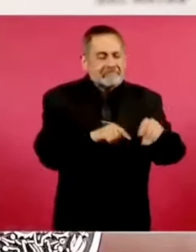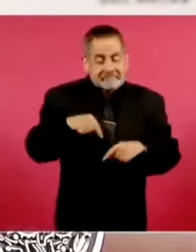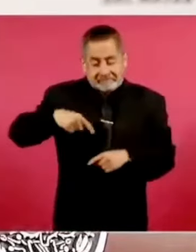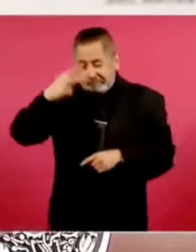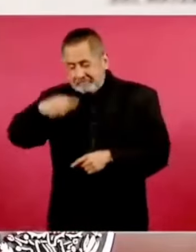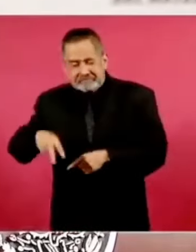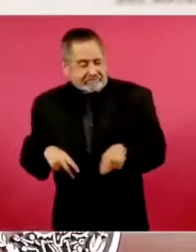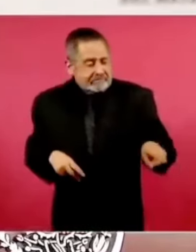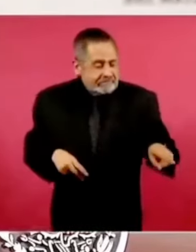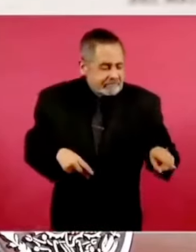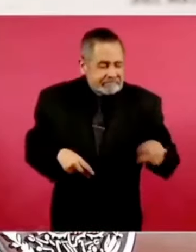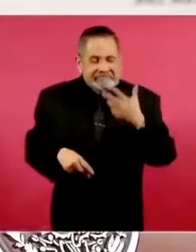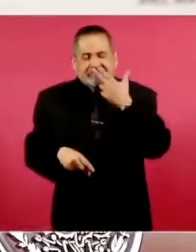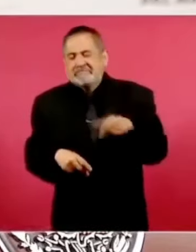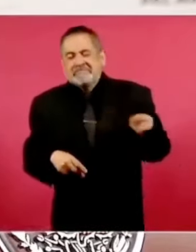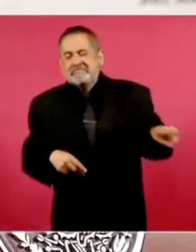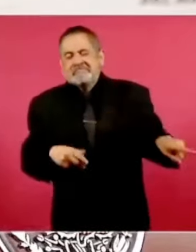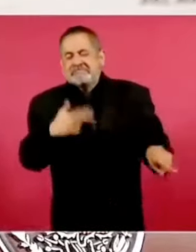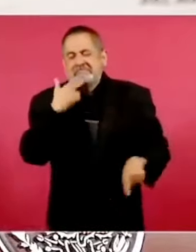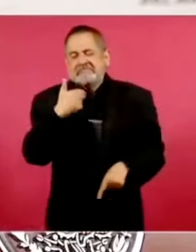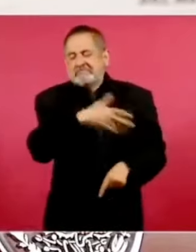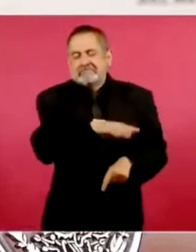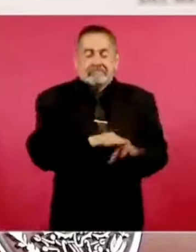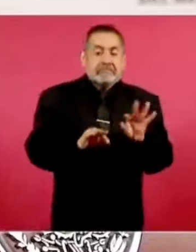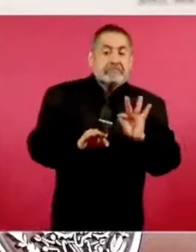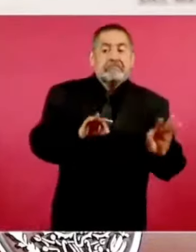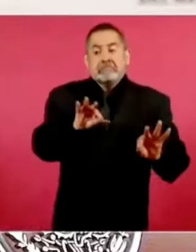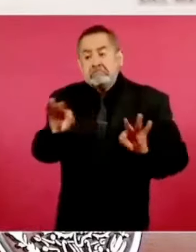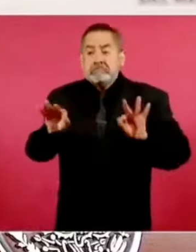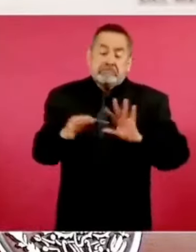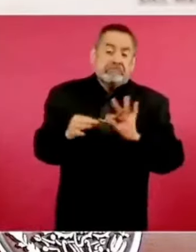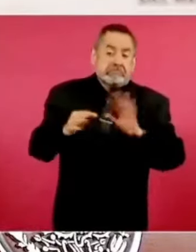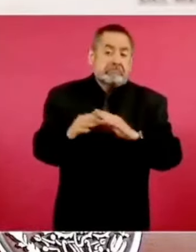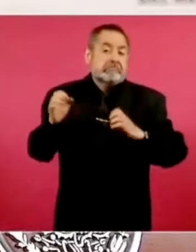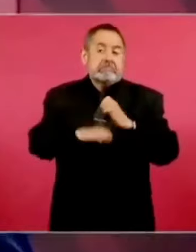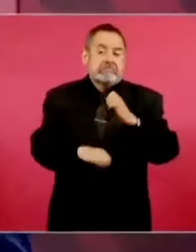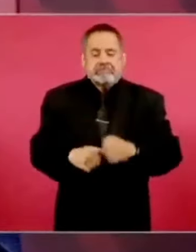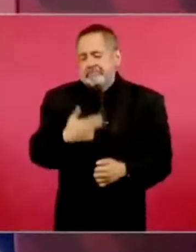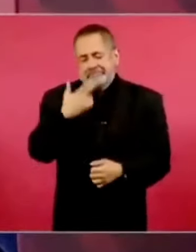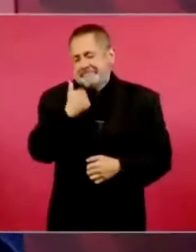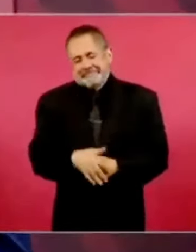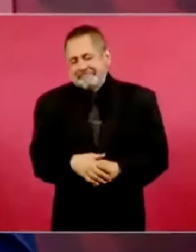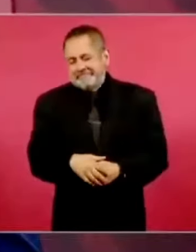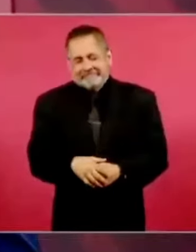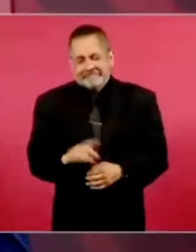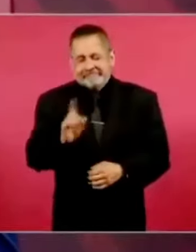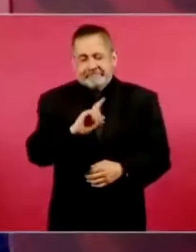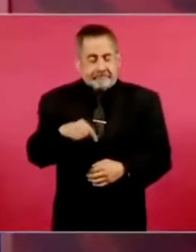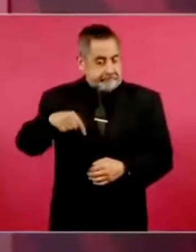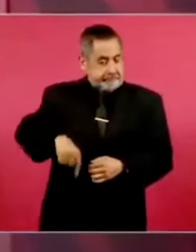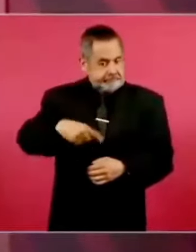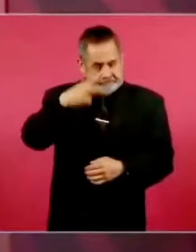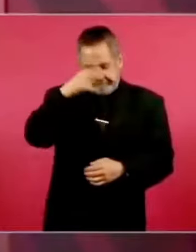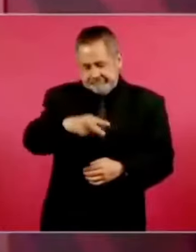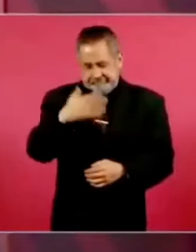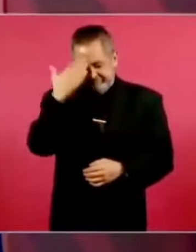México, menos aquí, porque si algo